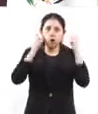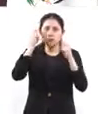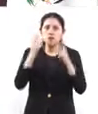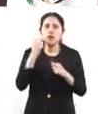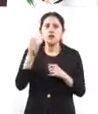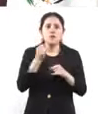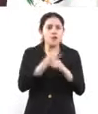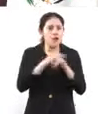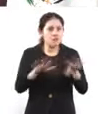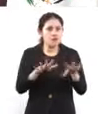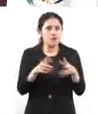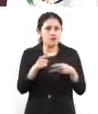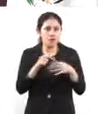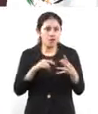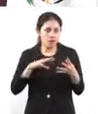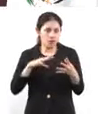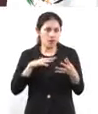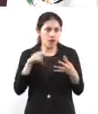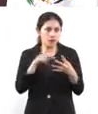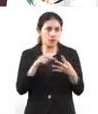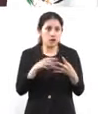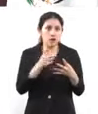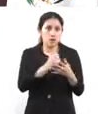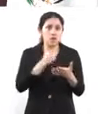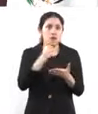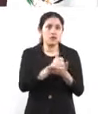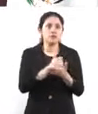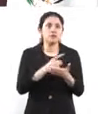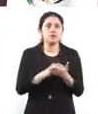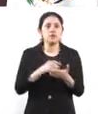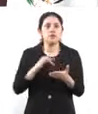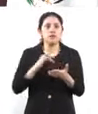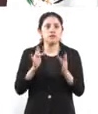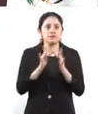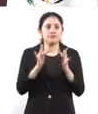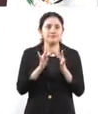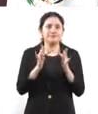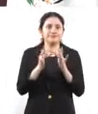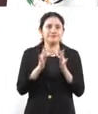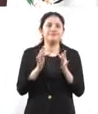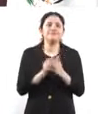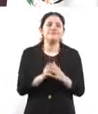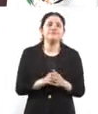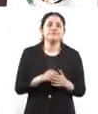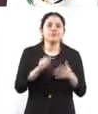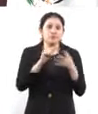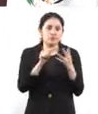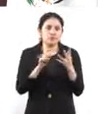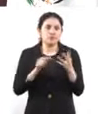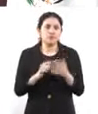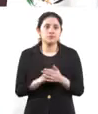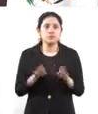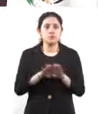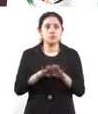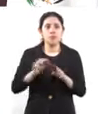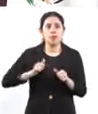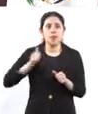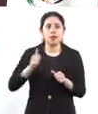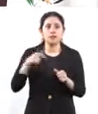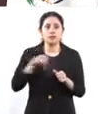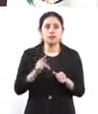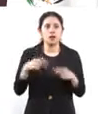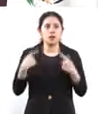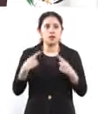la ciudad es muy conectado y eso es la ventaja mayor de la ciudad, pero el turista quiere estar